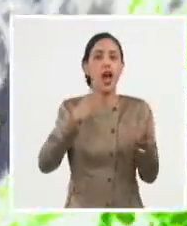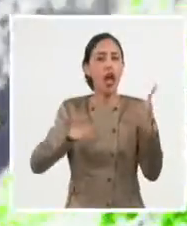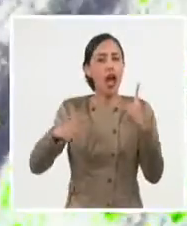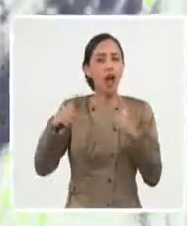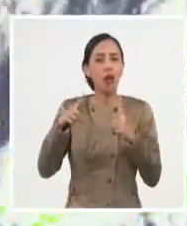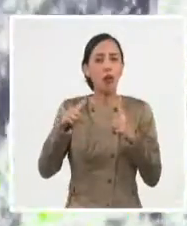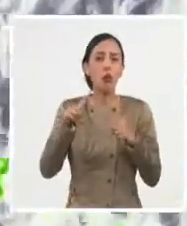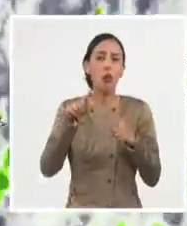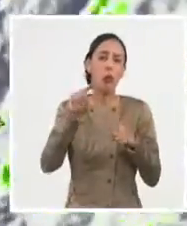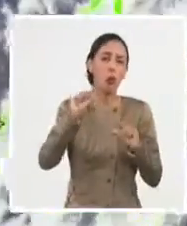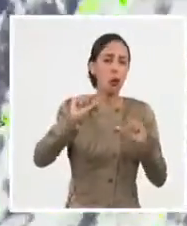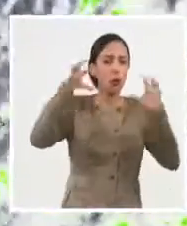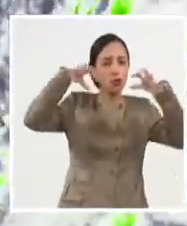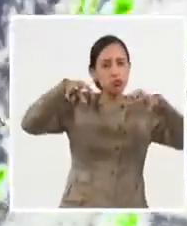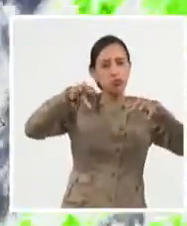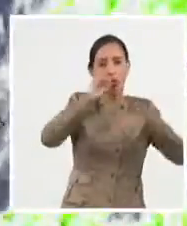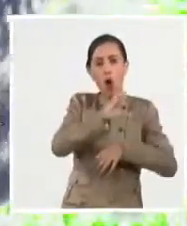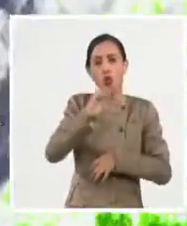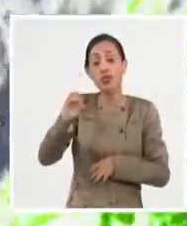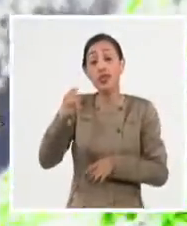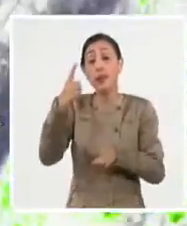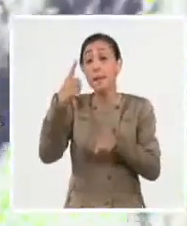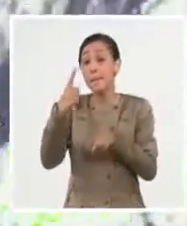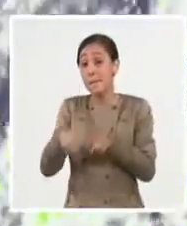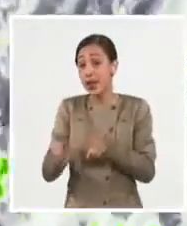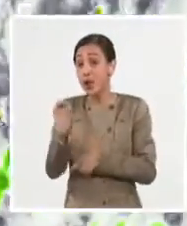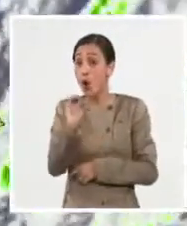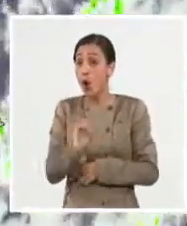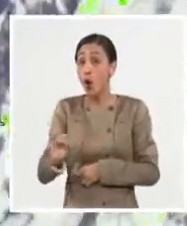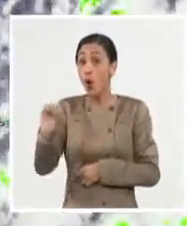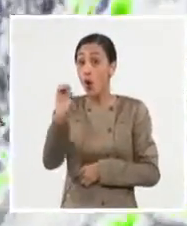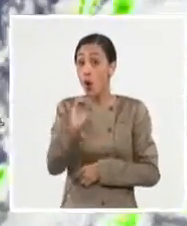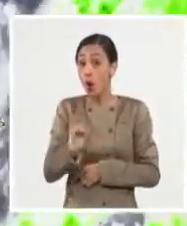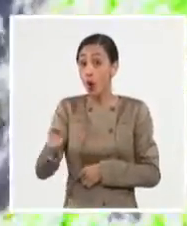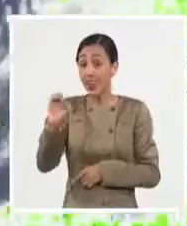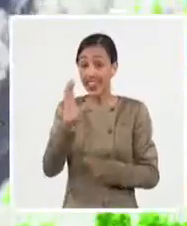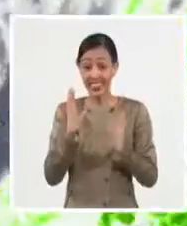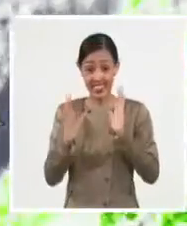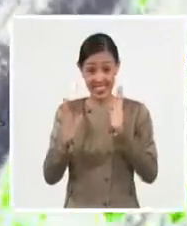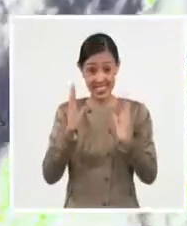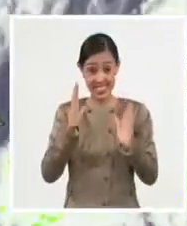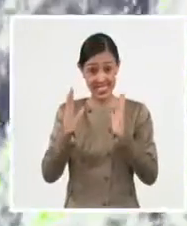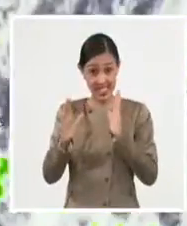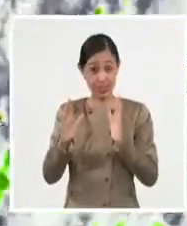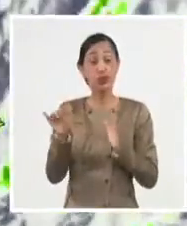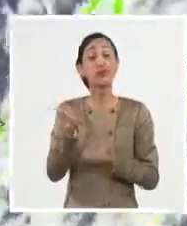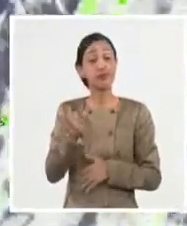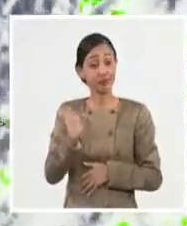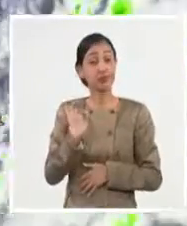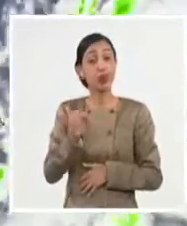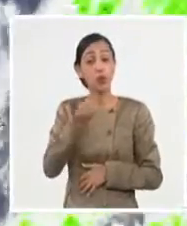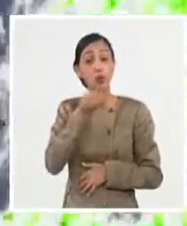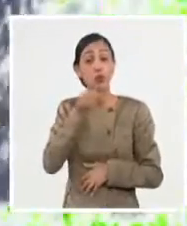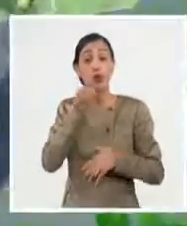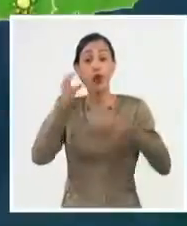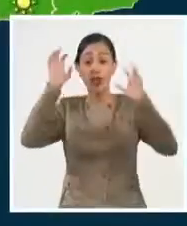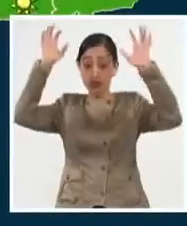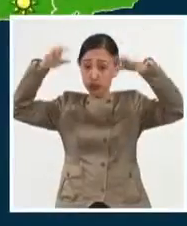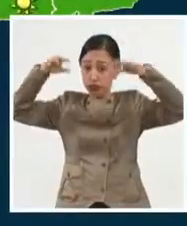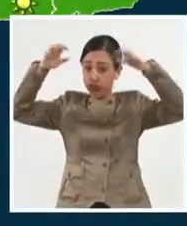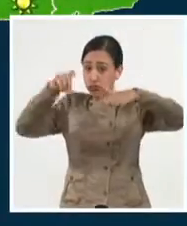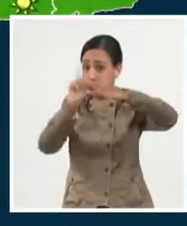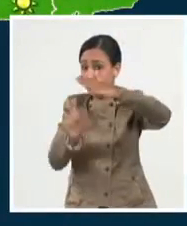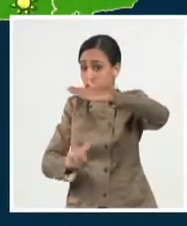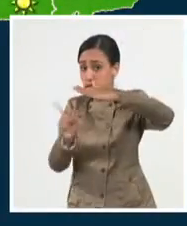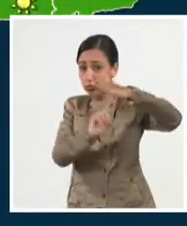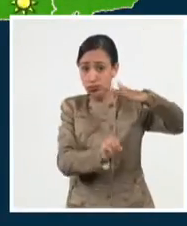parte occidental, sin embargo, hacia zonas del interior de las regiones central y oriental, actividad de chubascos y tormentas eléctricas, que como